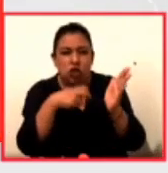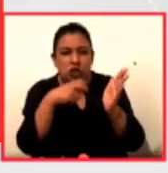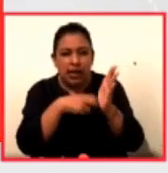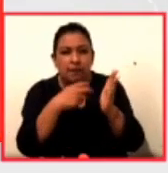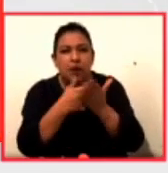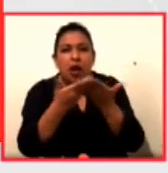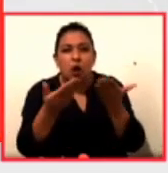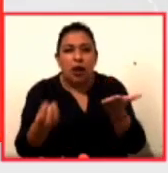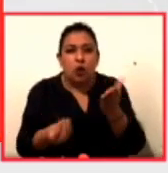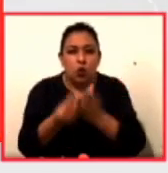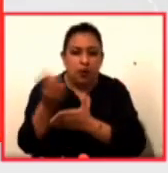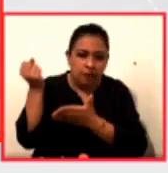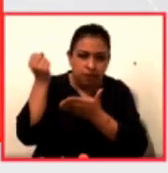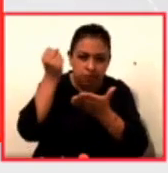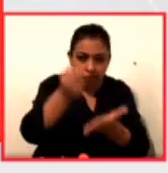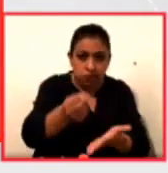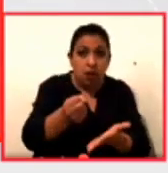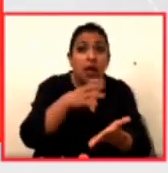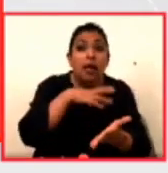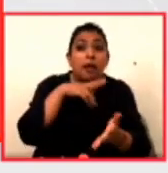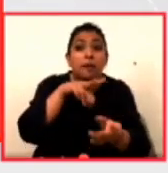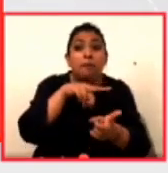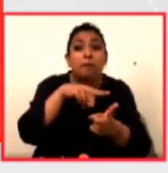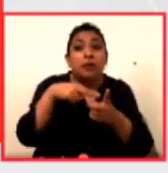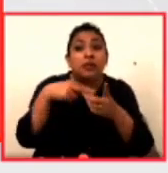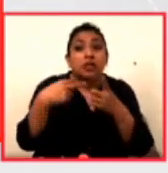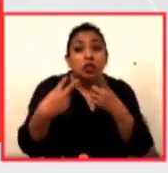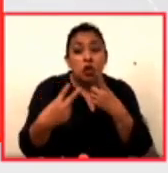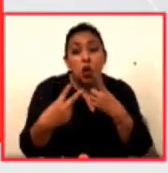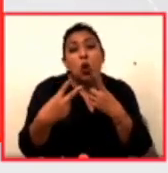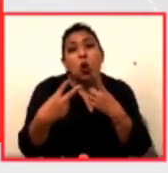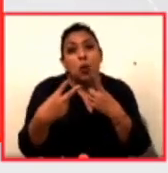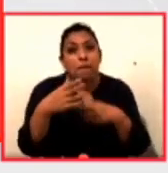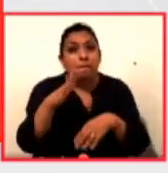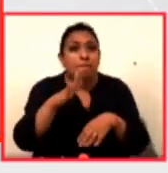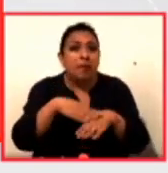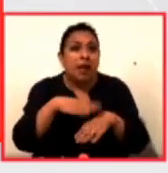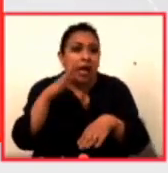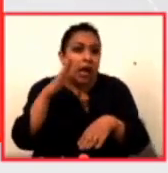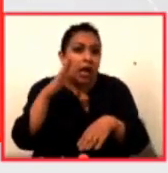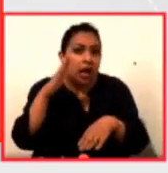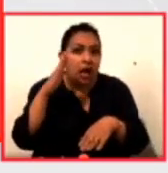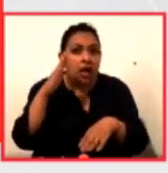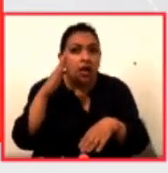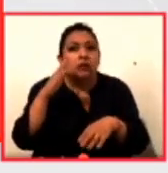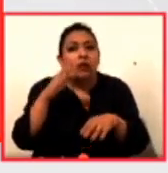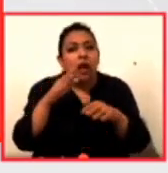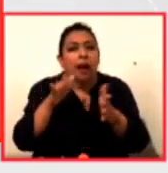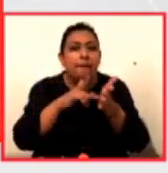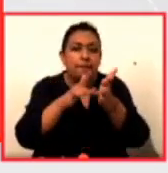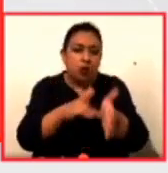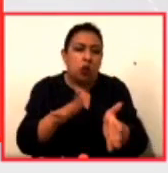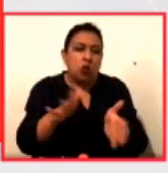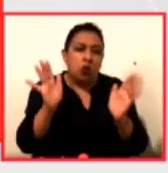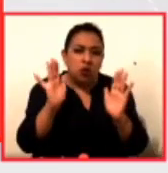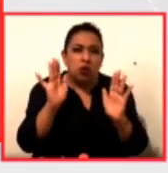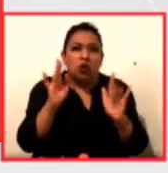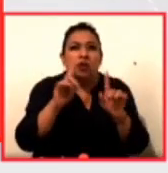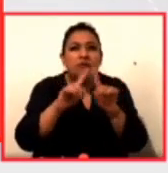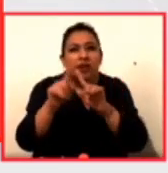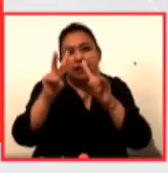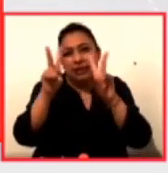presupuesto es tener una visión con una perspectiva de un alcance mucho mayor y más incluyente por regiones y temas